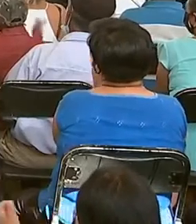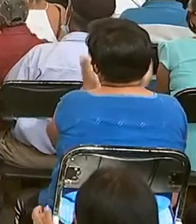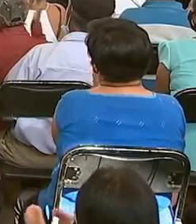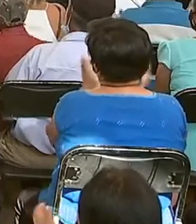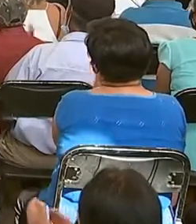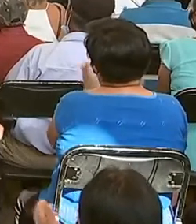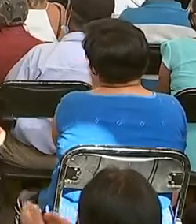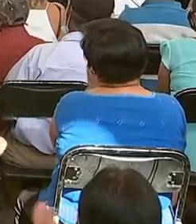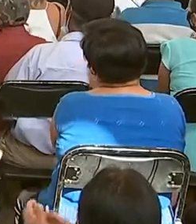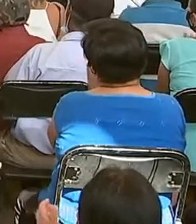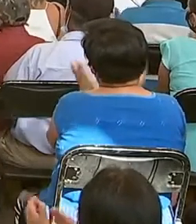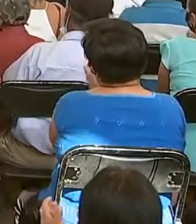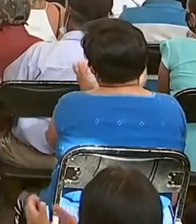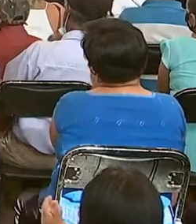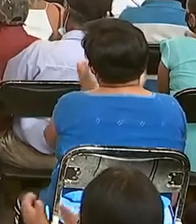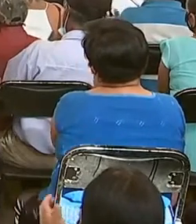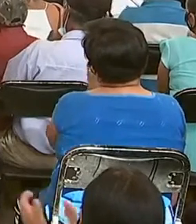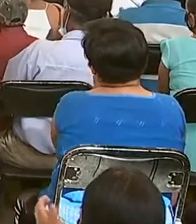Muchas gracias, señor secretario.